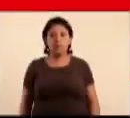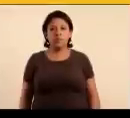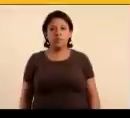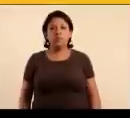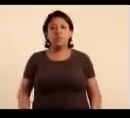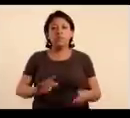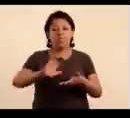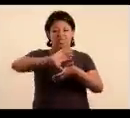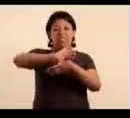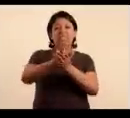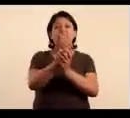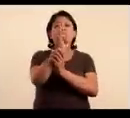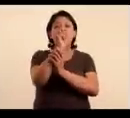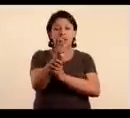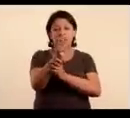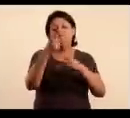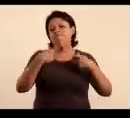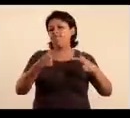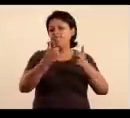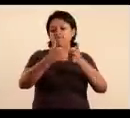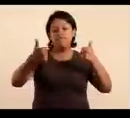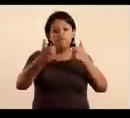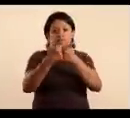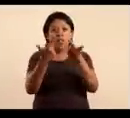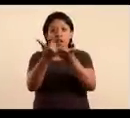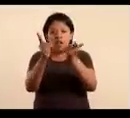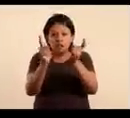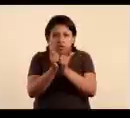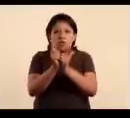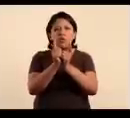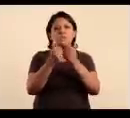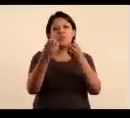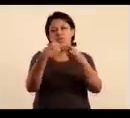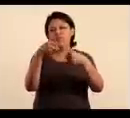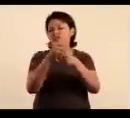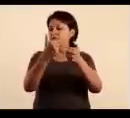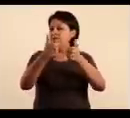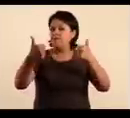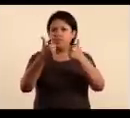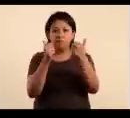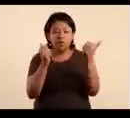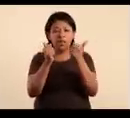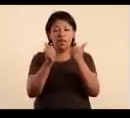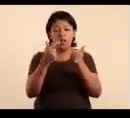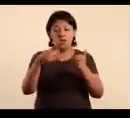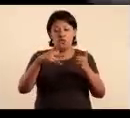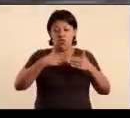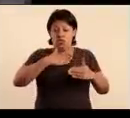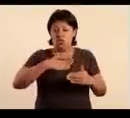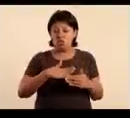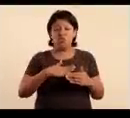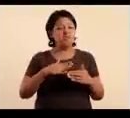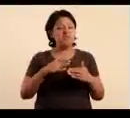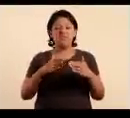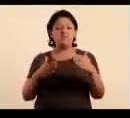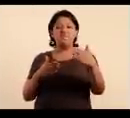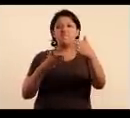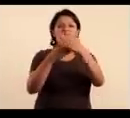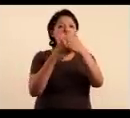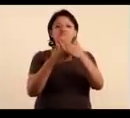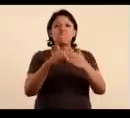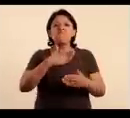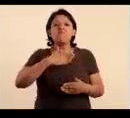La discriminación divide a las personas, a los grupos sociales, a la sociedad. Denigra la dignidad, pone obstáculos inmerecidos y provoca